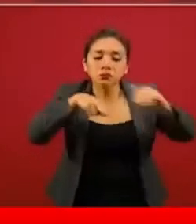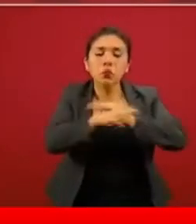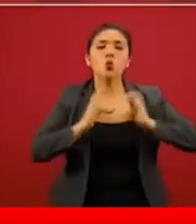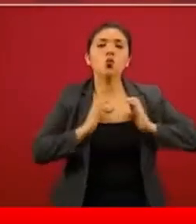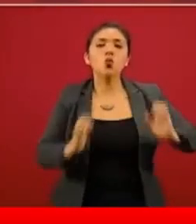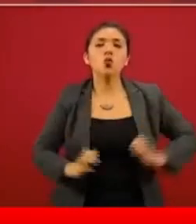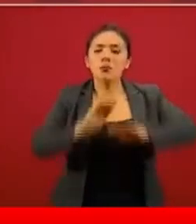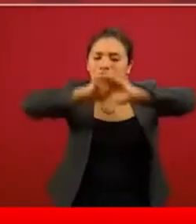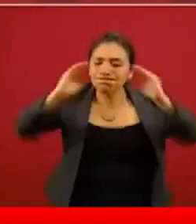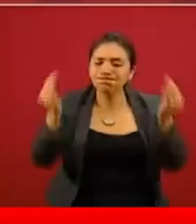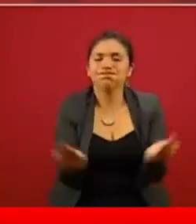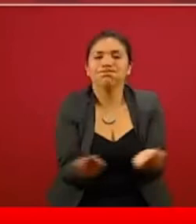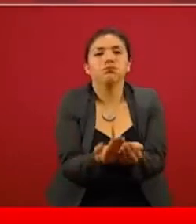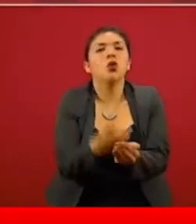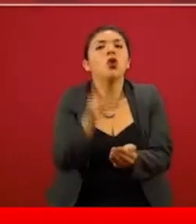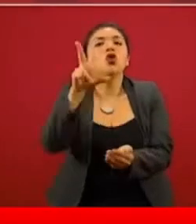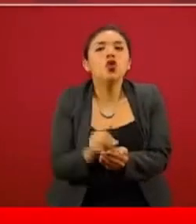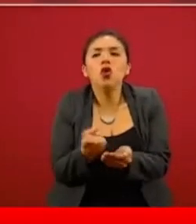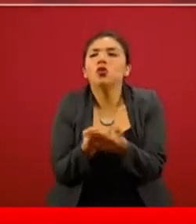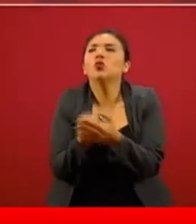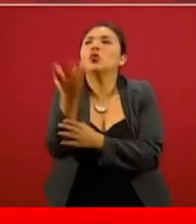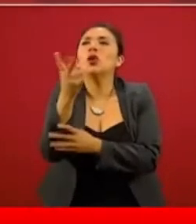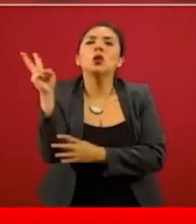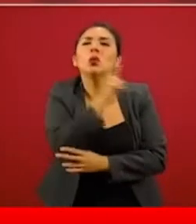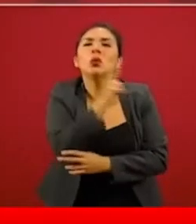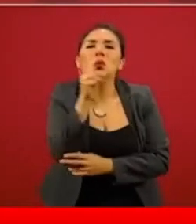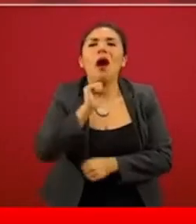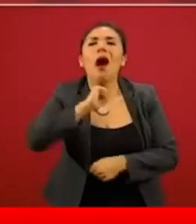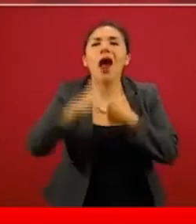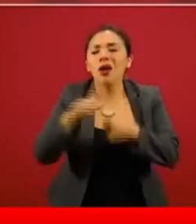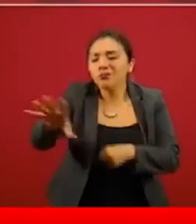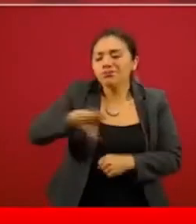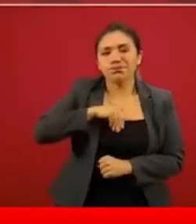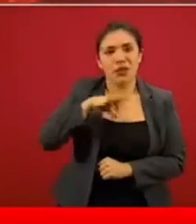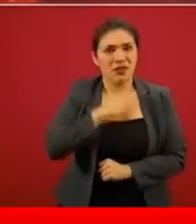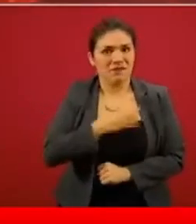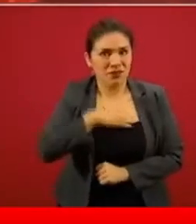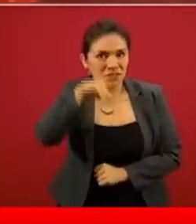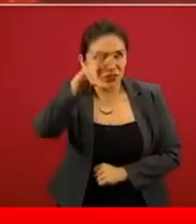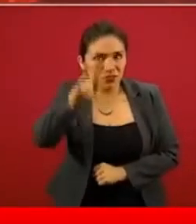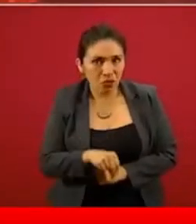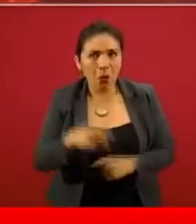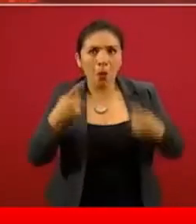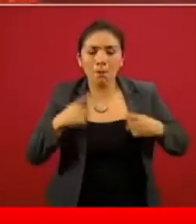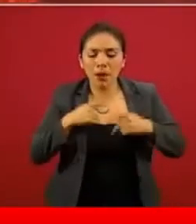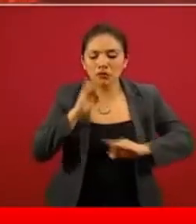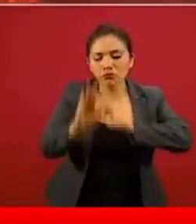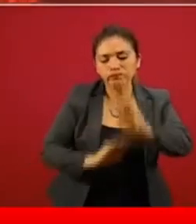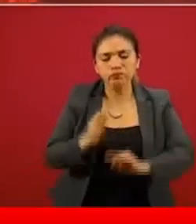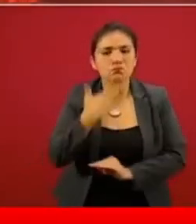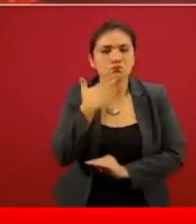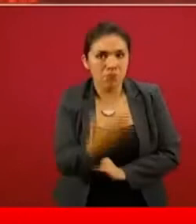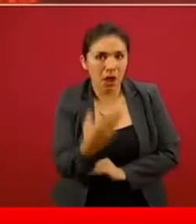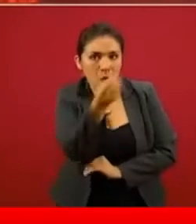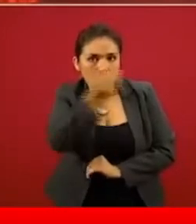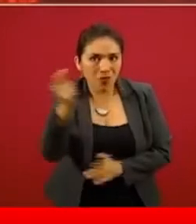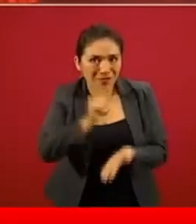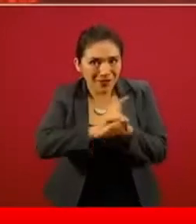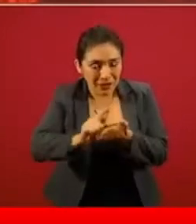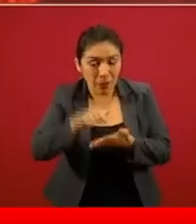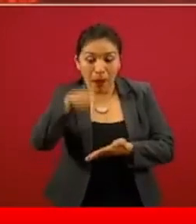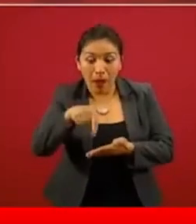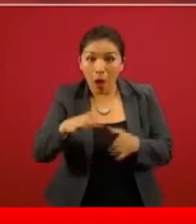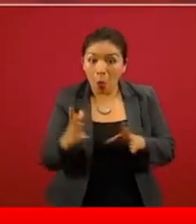los cuerpos y que estos cuerpos no tengan un alto potencial de infección hacia quienes los manejan. Lo que se hace es que en estas bolsas